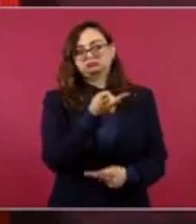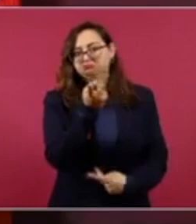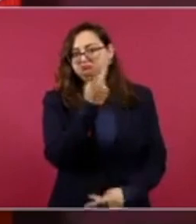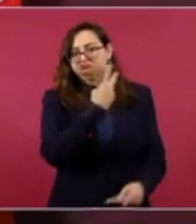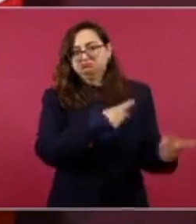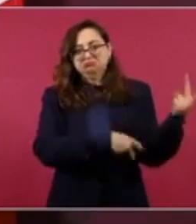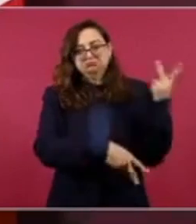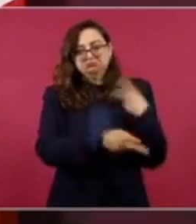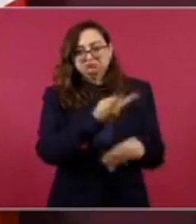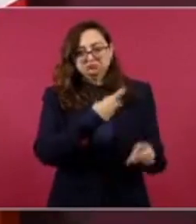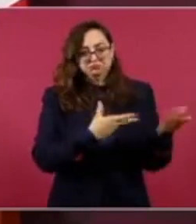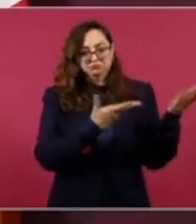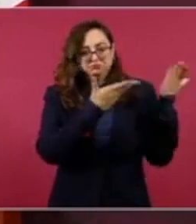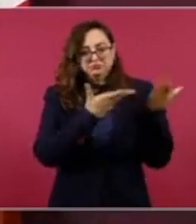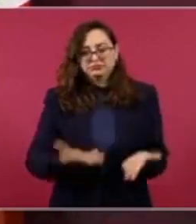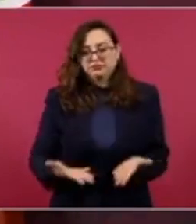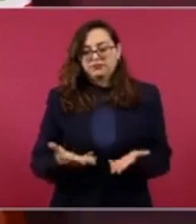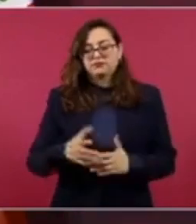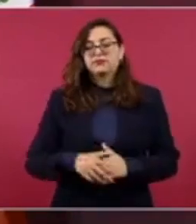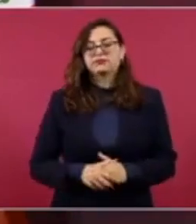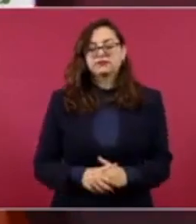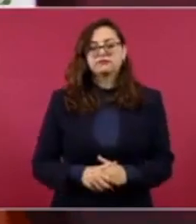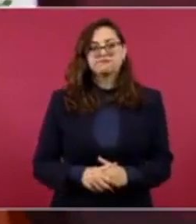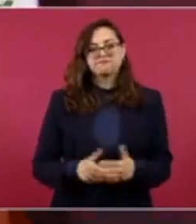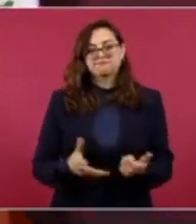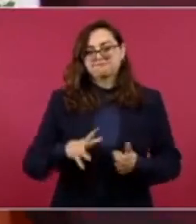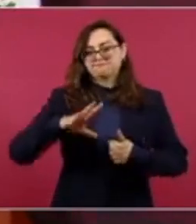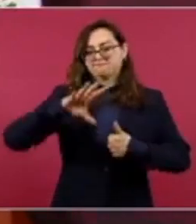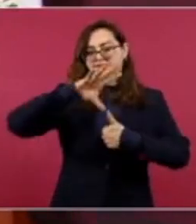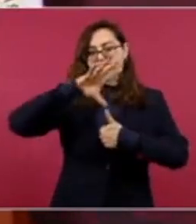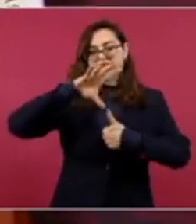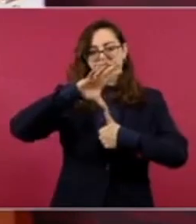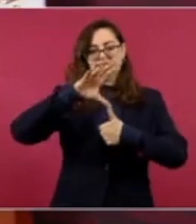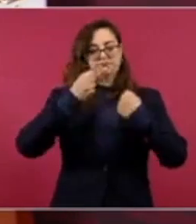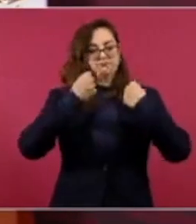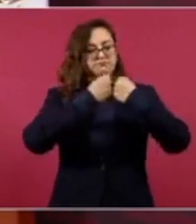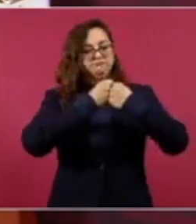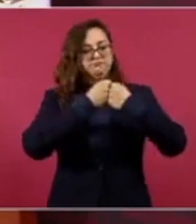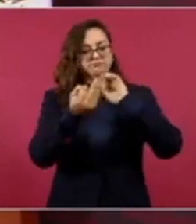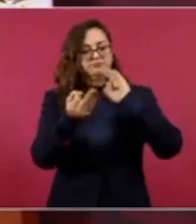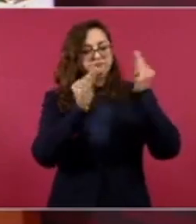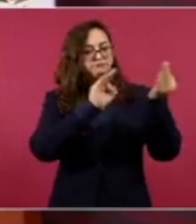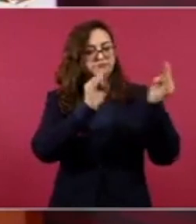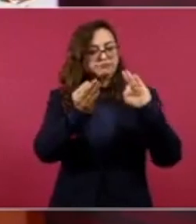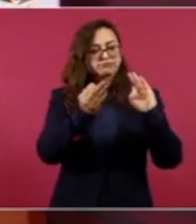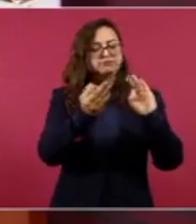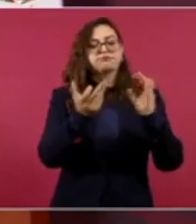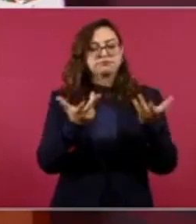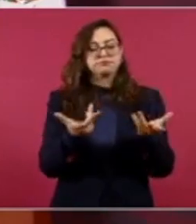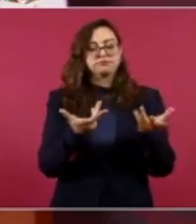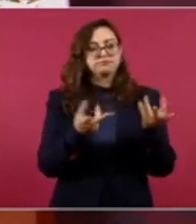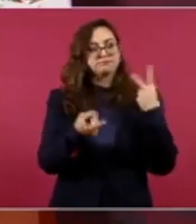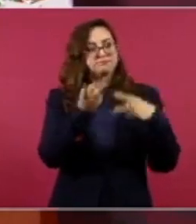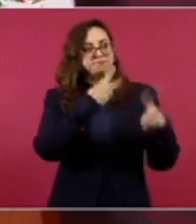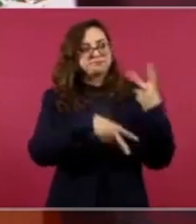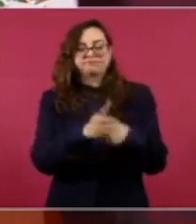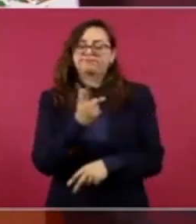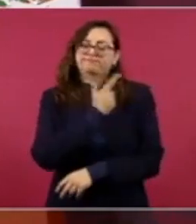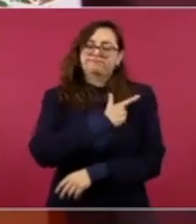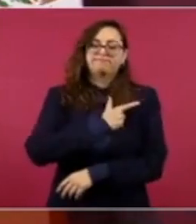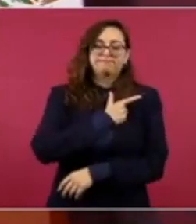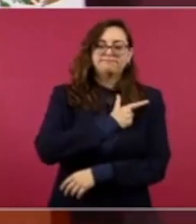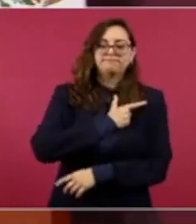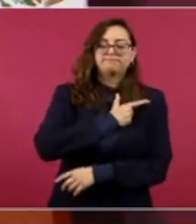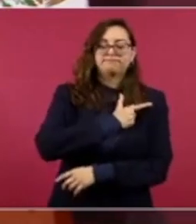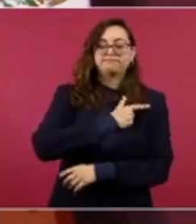de pueblos hermanos, vecinos, con nosotros. Se va a